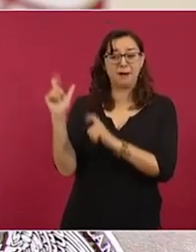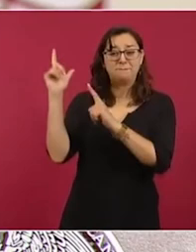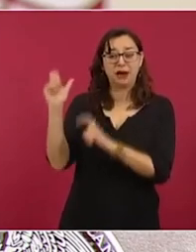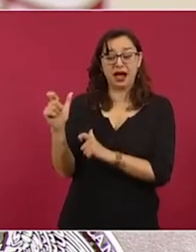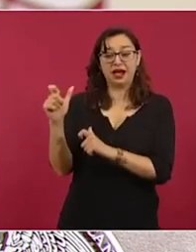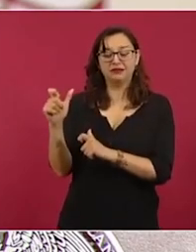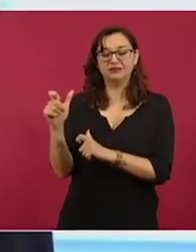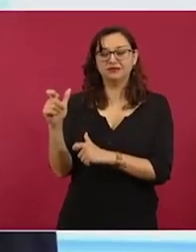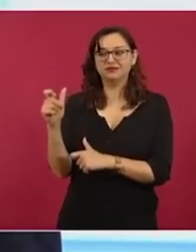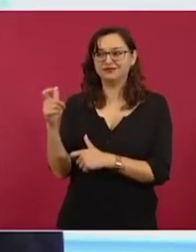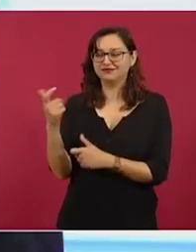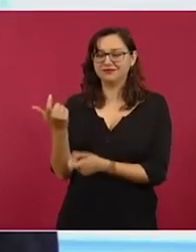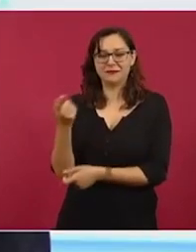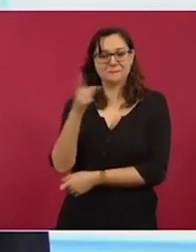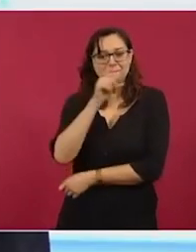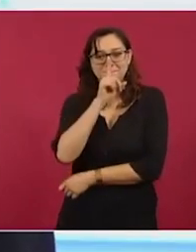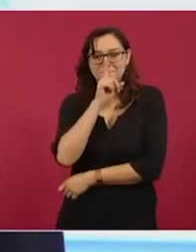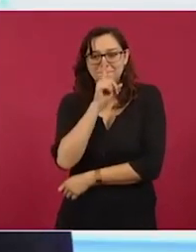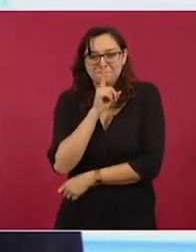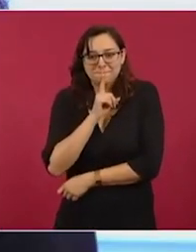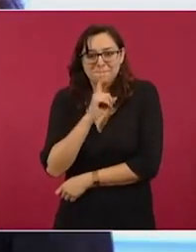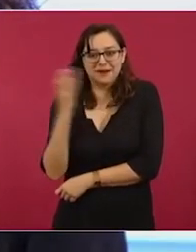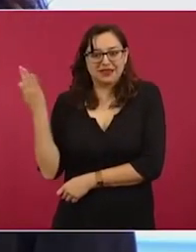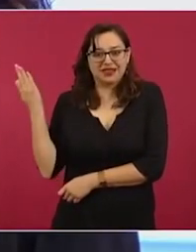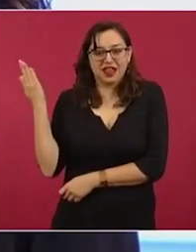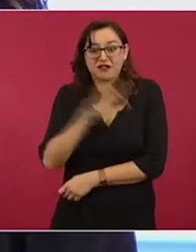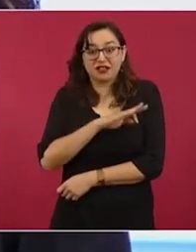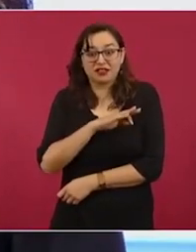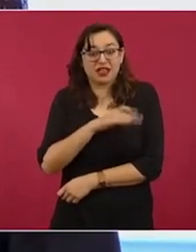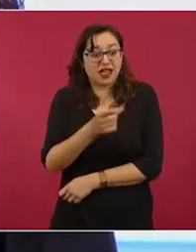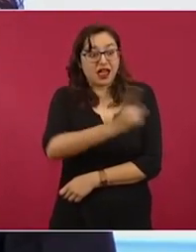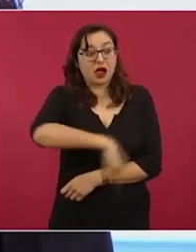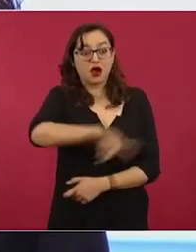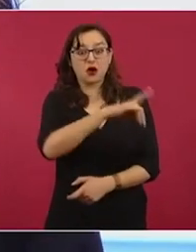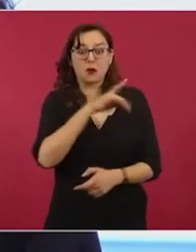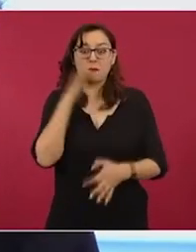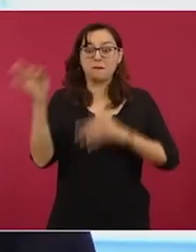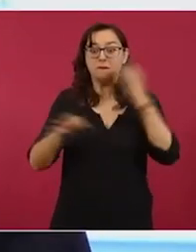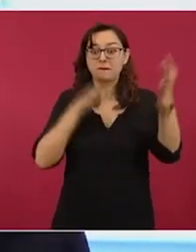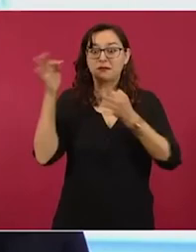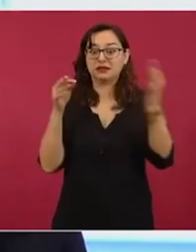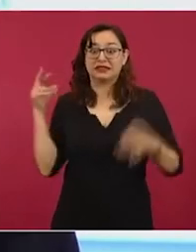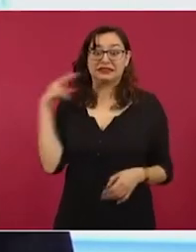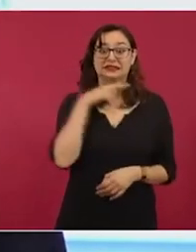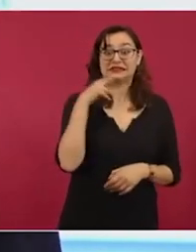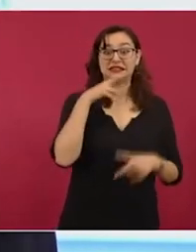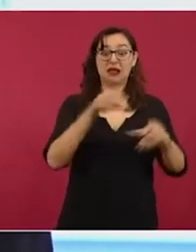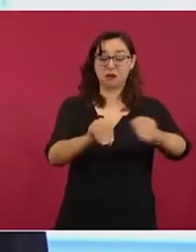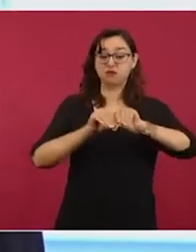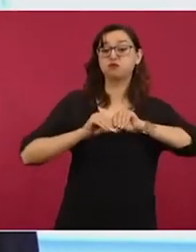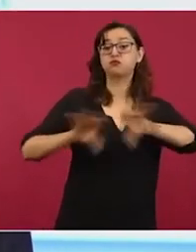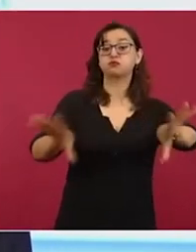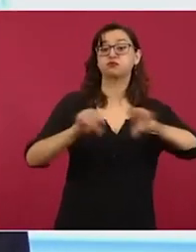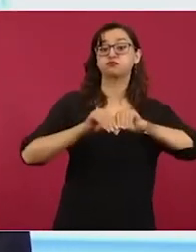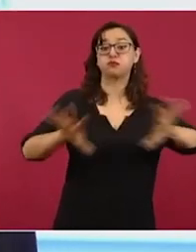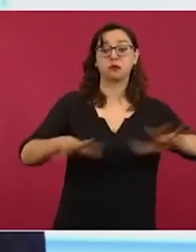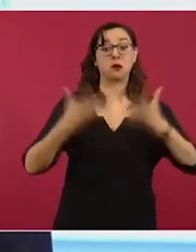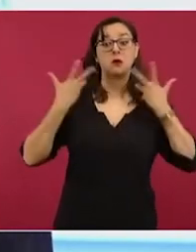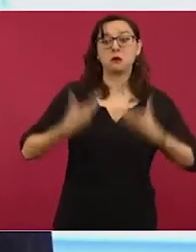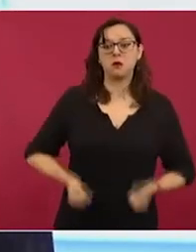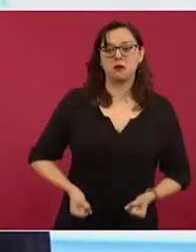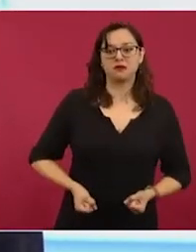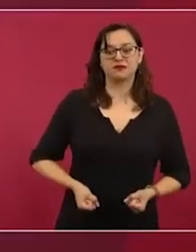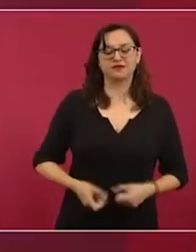zopilotes y publicaron versiones alarmistas sin confirmar. El lunes 28 de marzo un estruendo